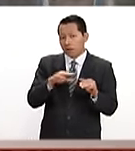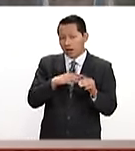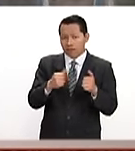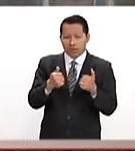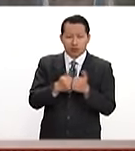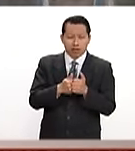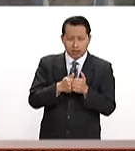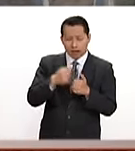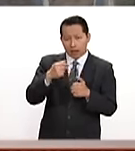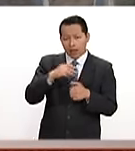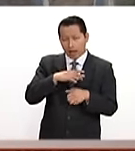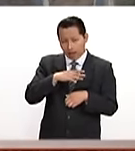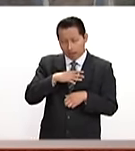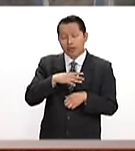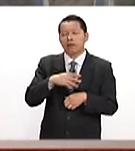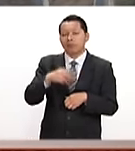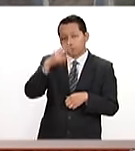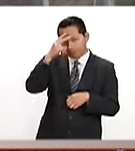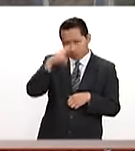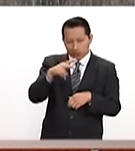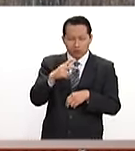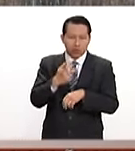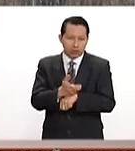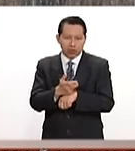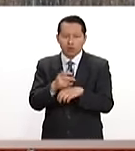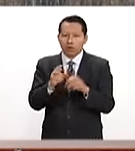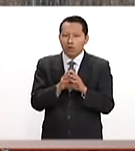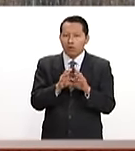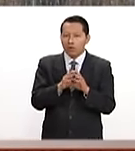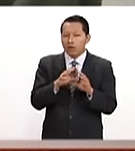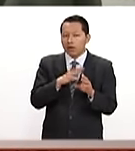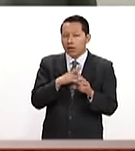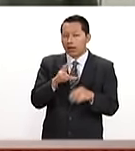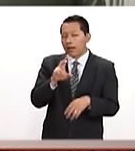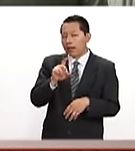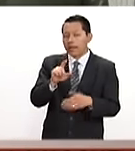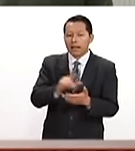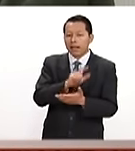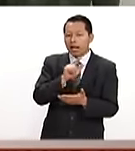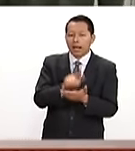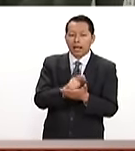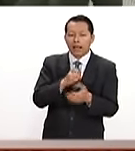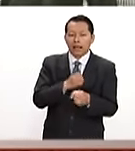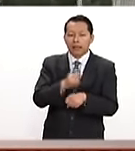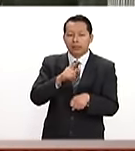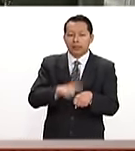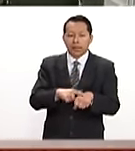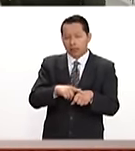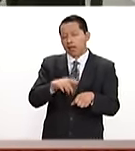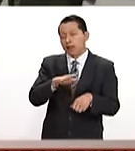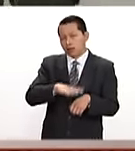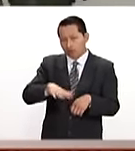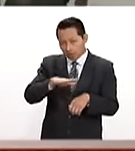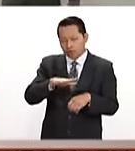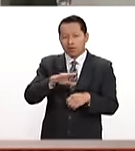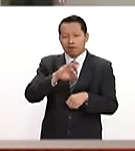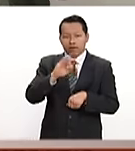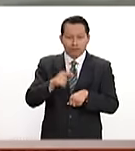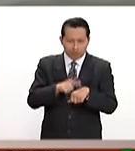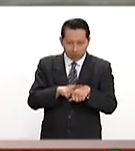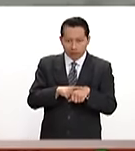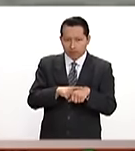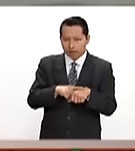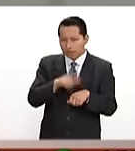entre México y los Estados Unidos, se hicieron a un lado alrededor de 30 leyes estatales, locales y federales. Entonces,